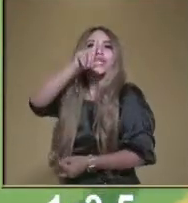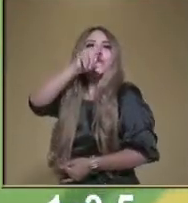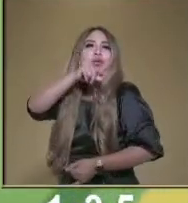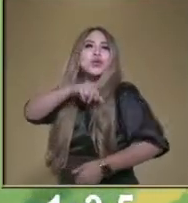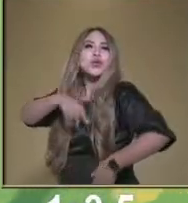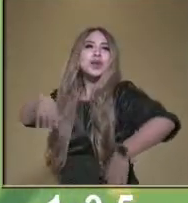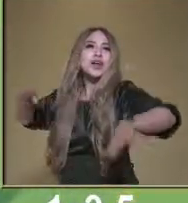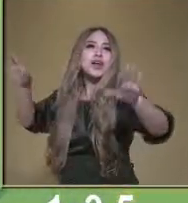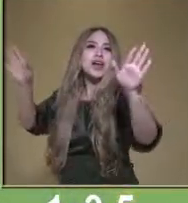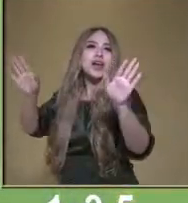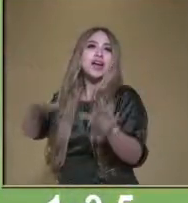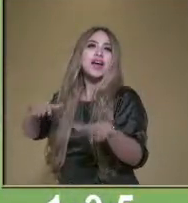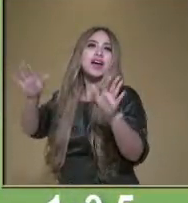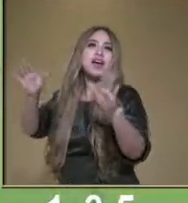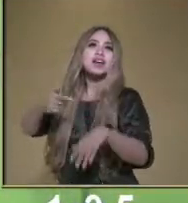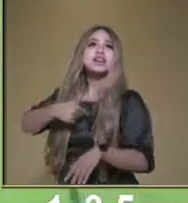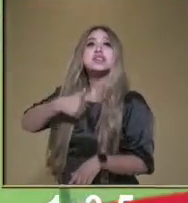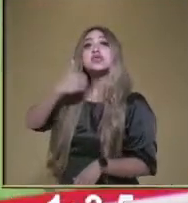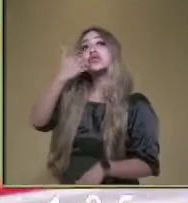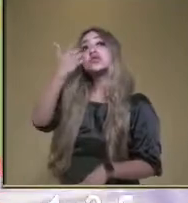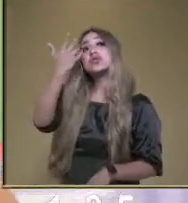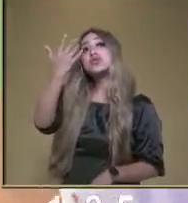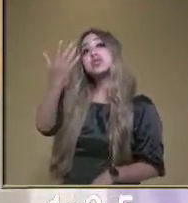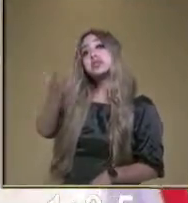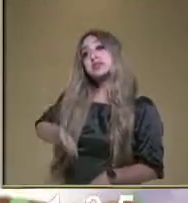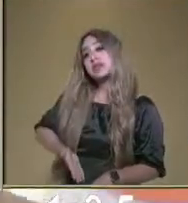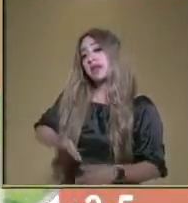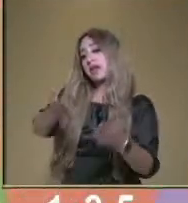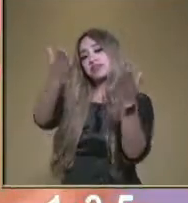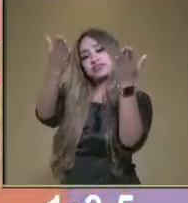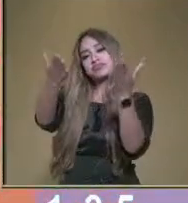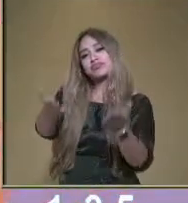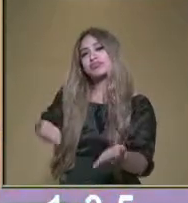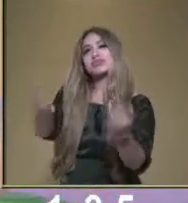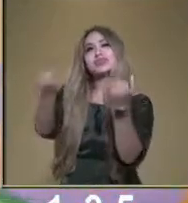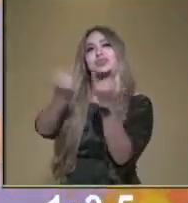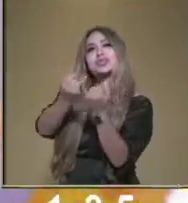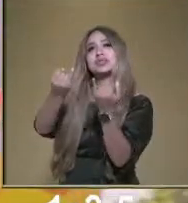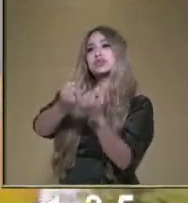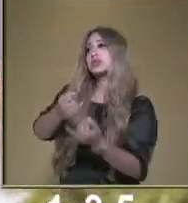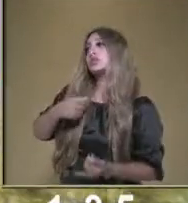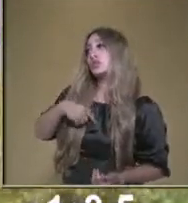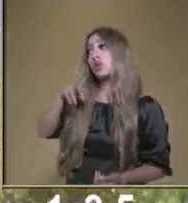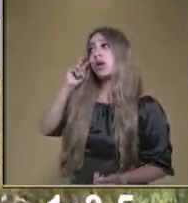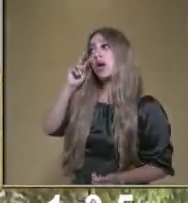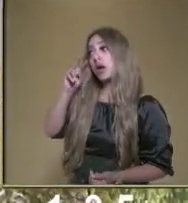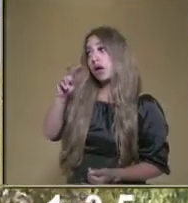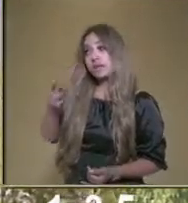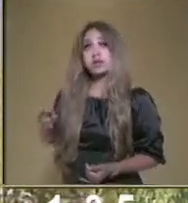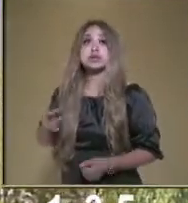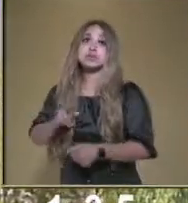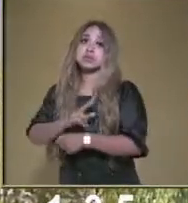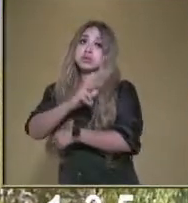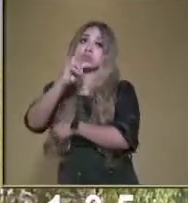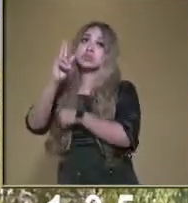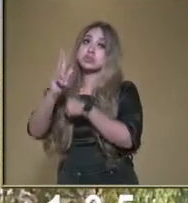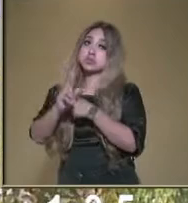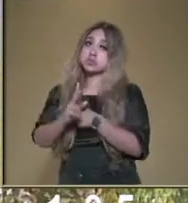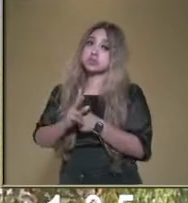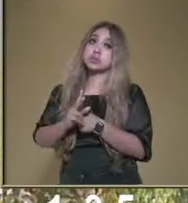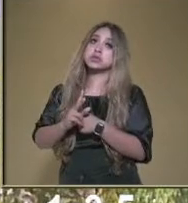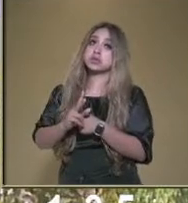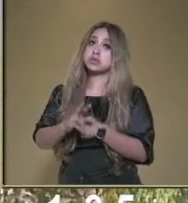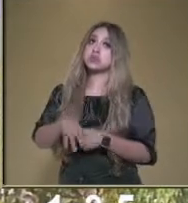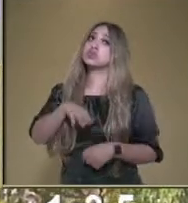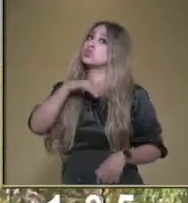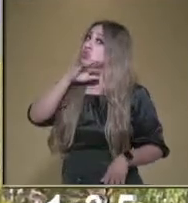tú. Bueno, pues primero que nada, príncipe, sí he visto que tu país está muy sucio. Las personas